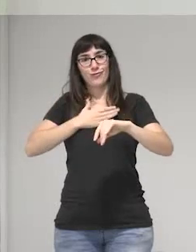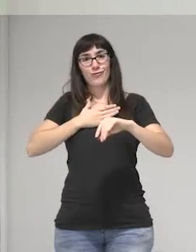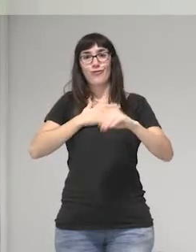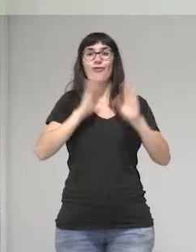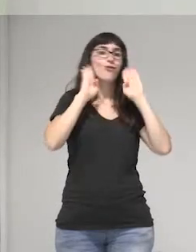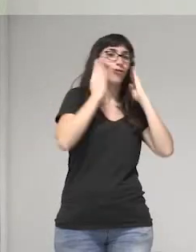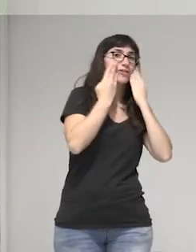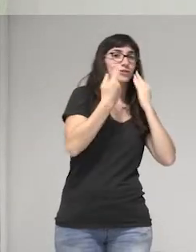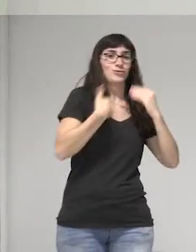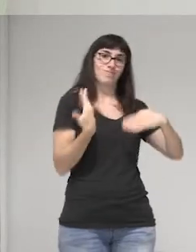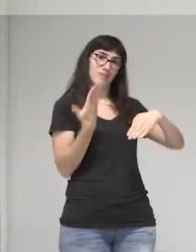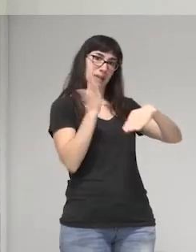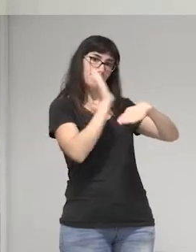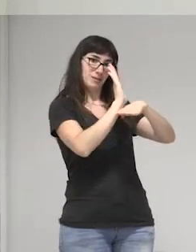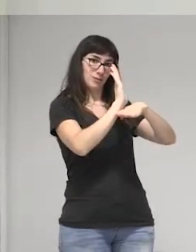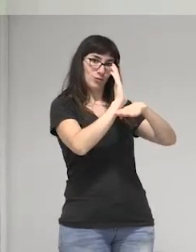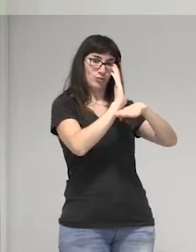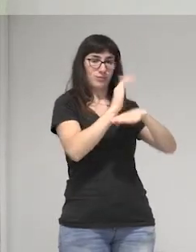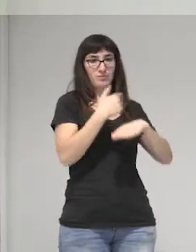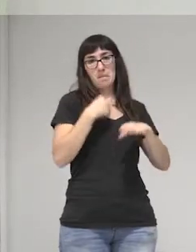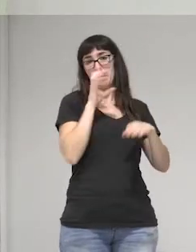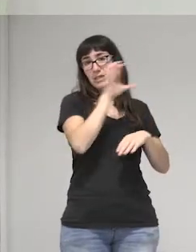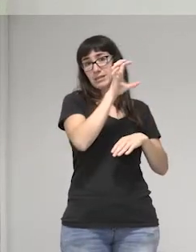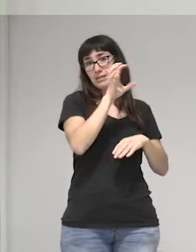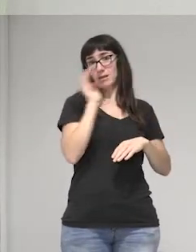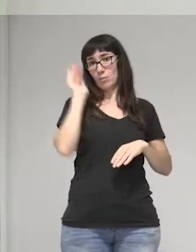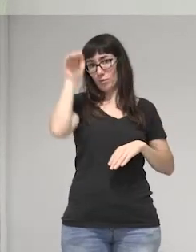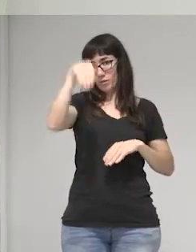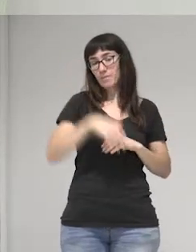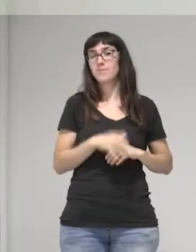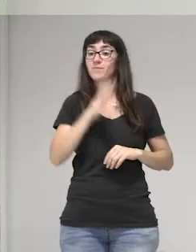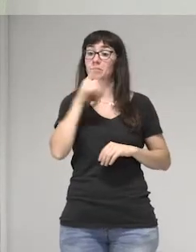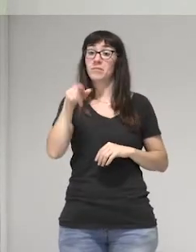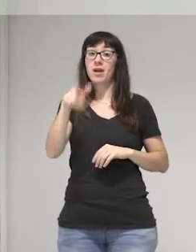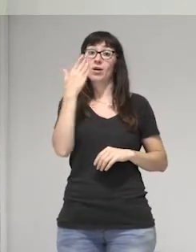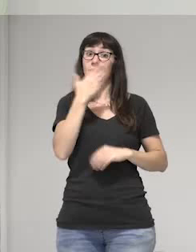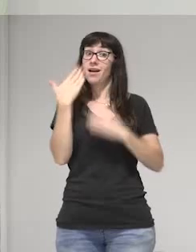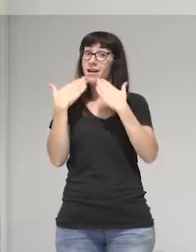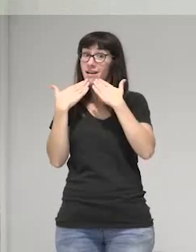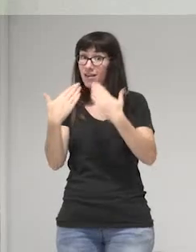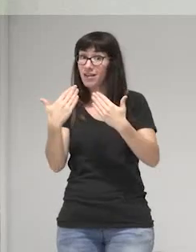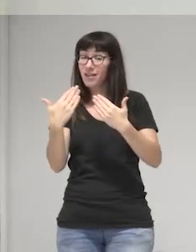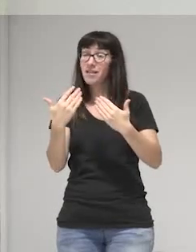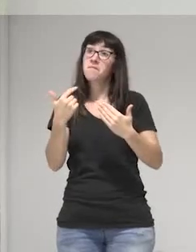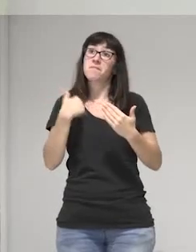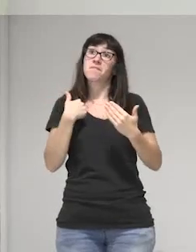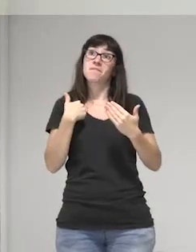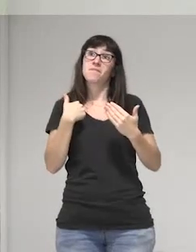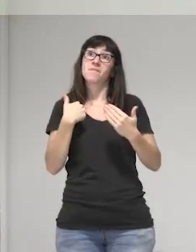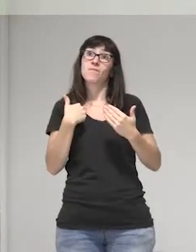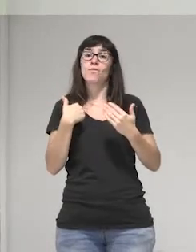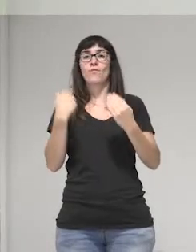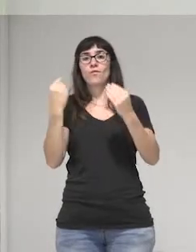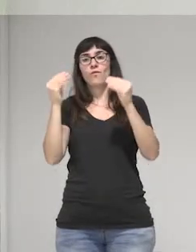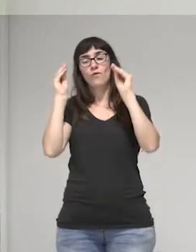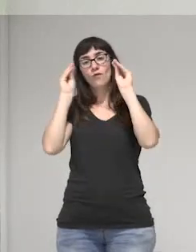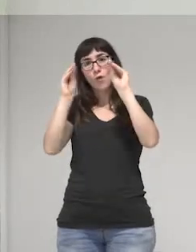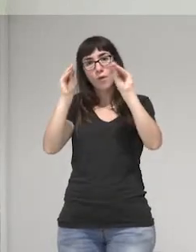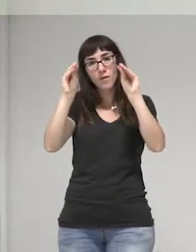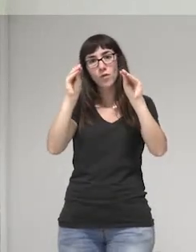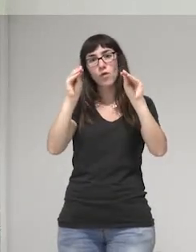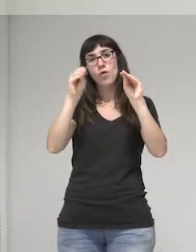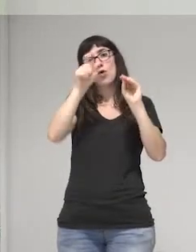en el Congreso de la República. Entonces, esta escuela me ha servido para formación de